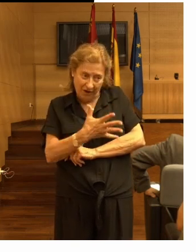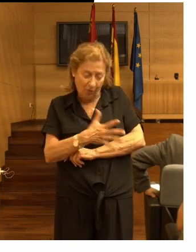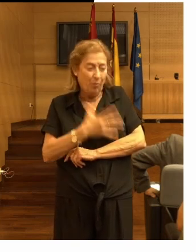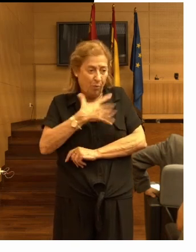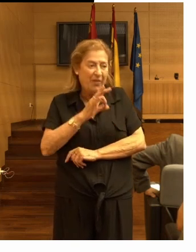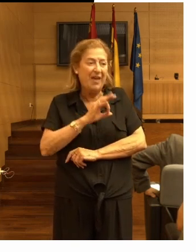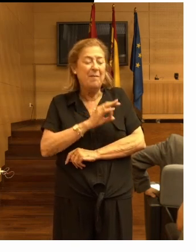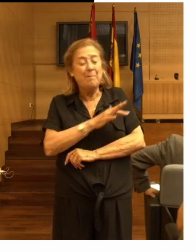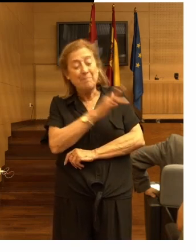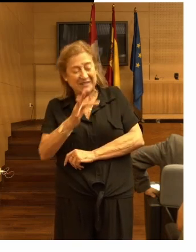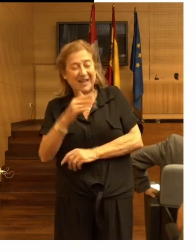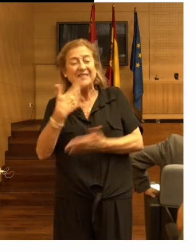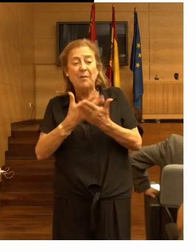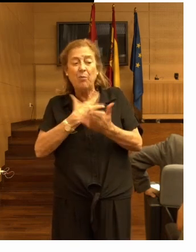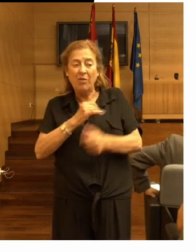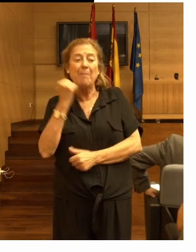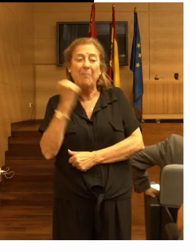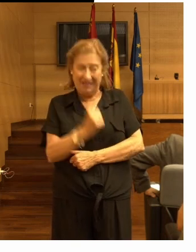incluso matar